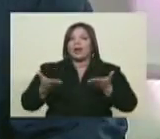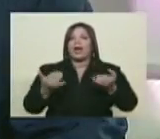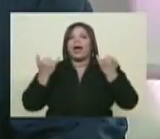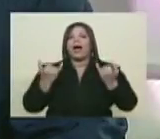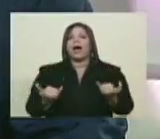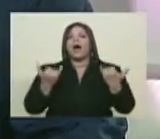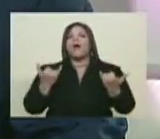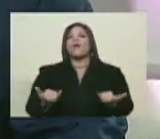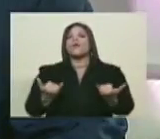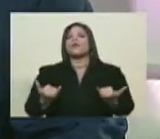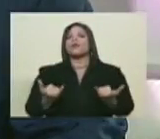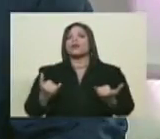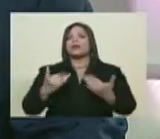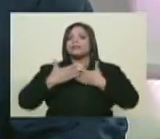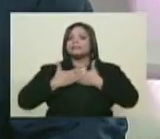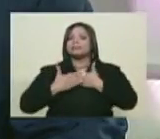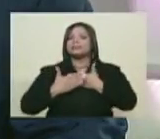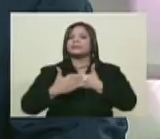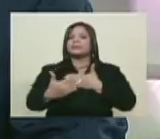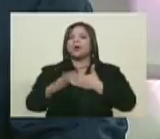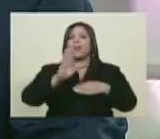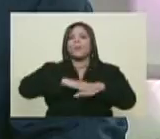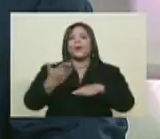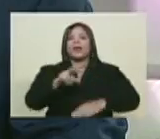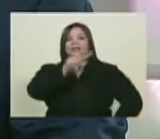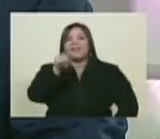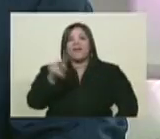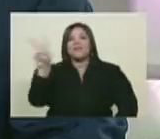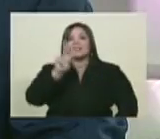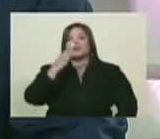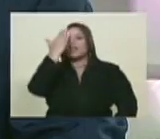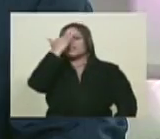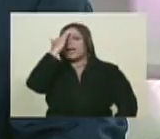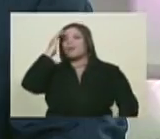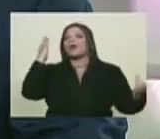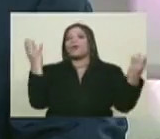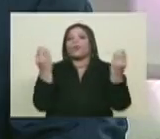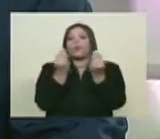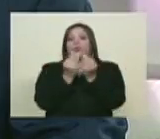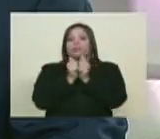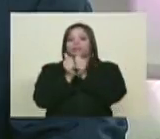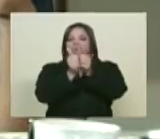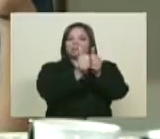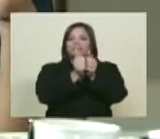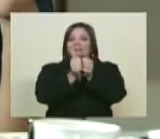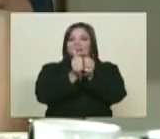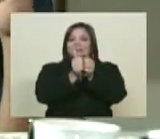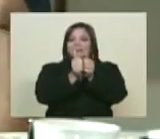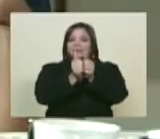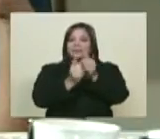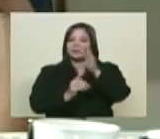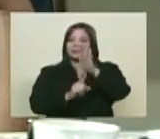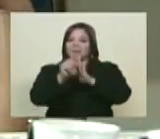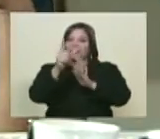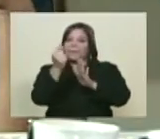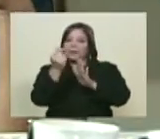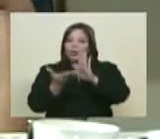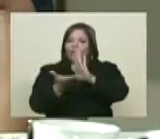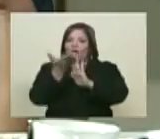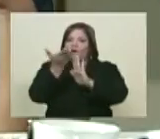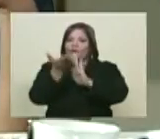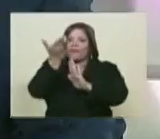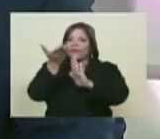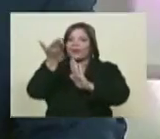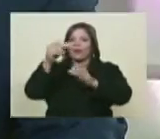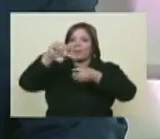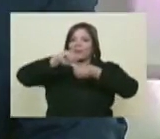se sigan extendiendo. Porque Venezuela y el mundo que le acompaña va a la recuperación del precio del barril.